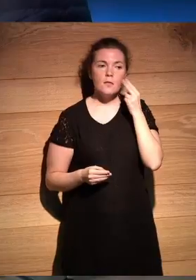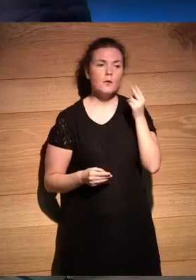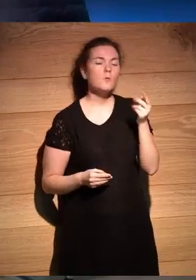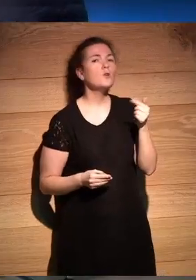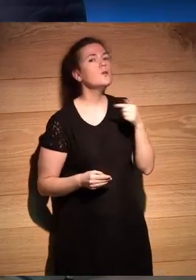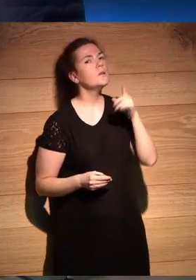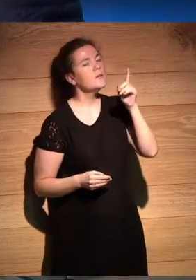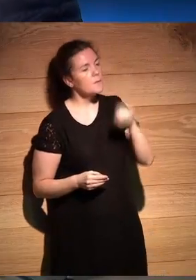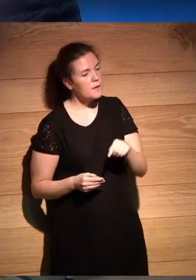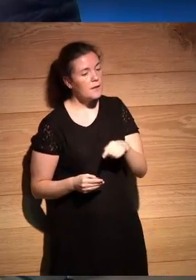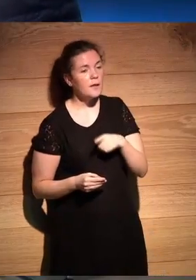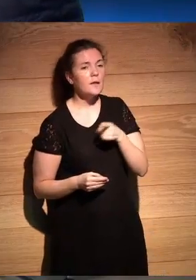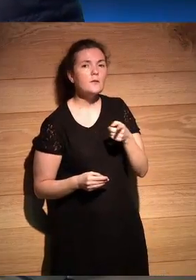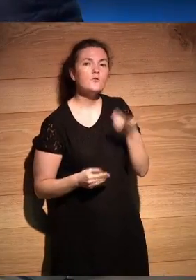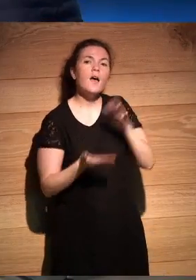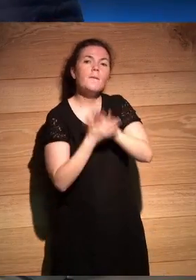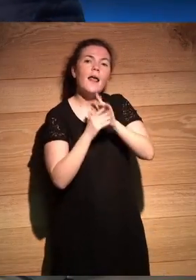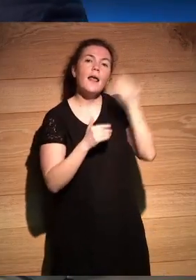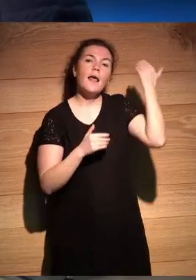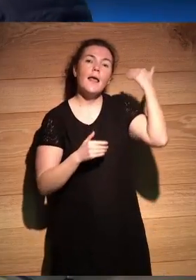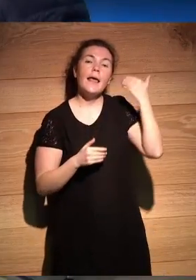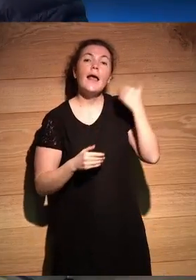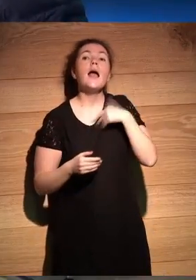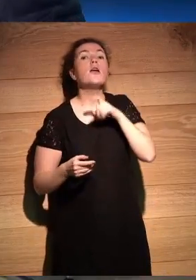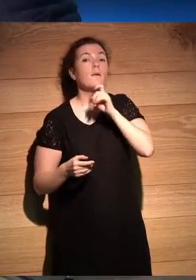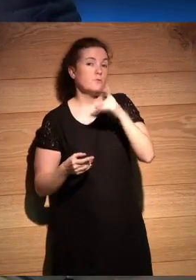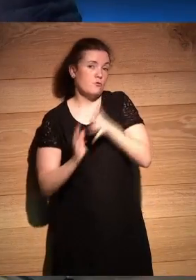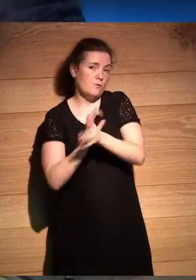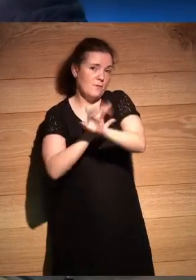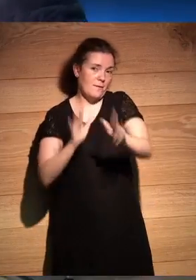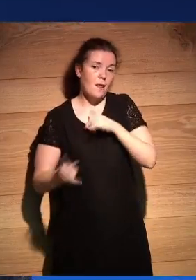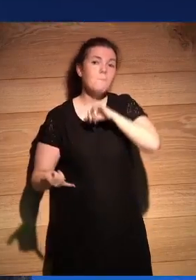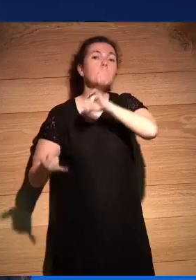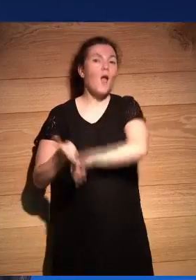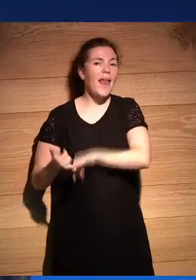todo esto que hablé de mi pasado mexicano termine casado con una mexicana o sea que hay una